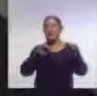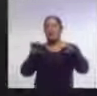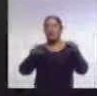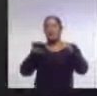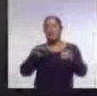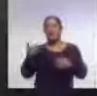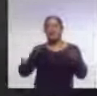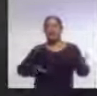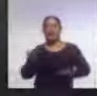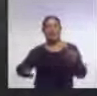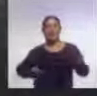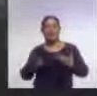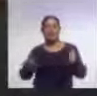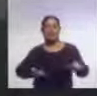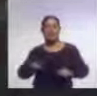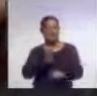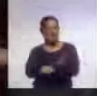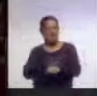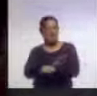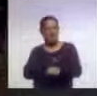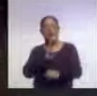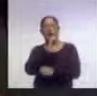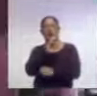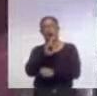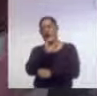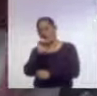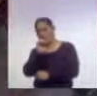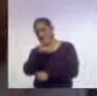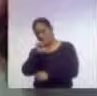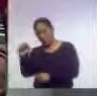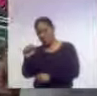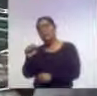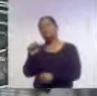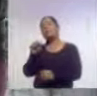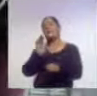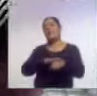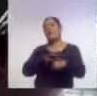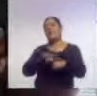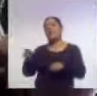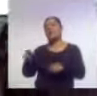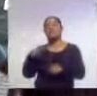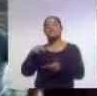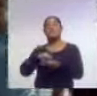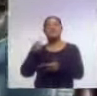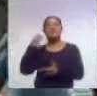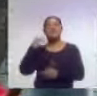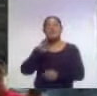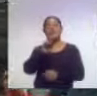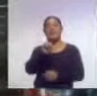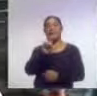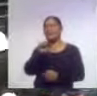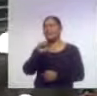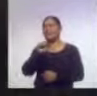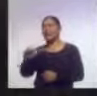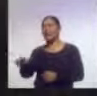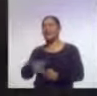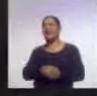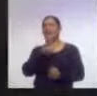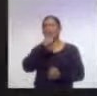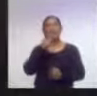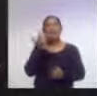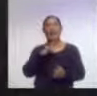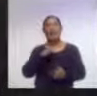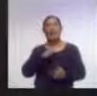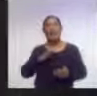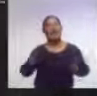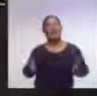beneficios del ejercicio y cross-training, entre otros. El ponente Carlos Baeza compartió que vio avance entre los participantes, debido